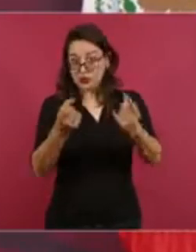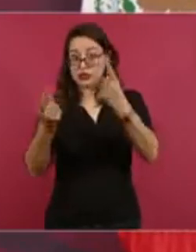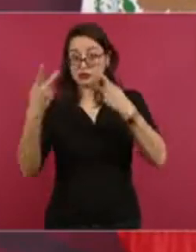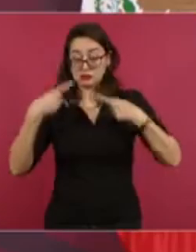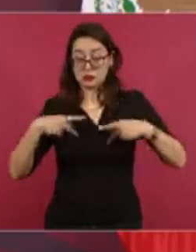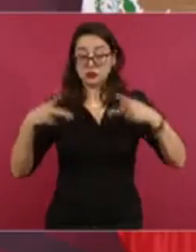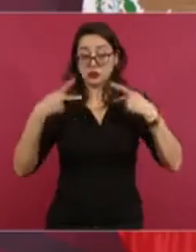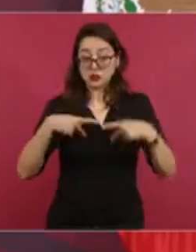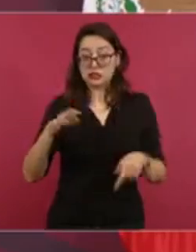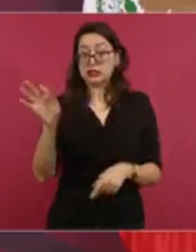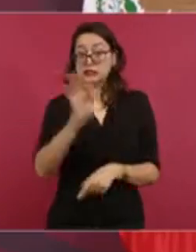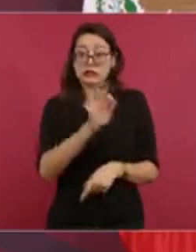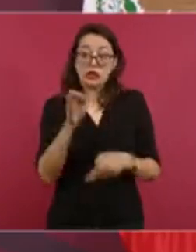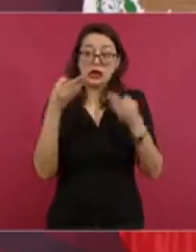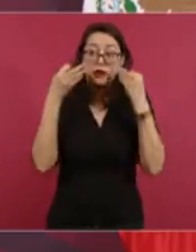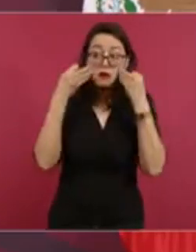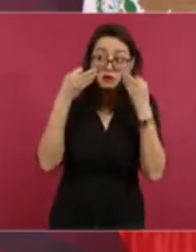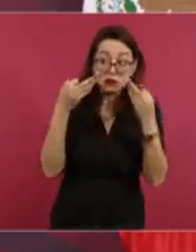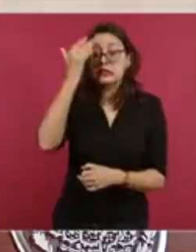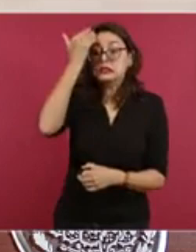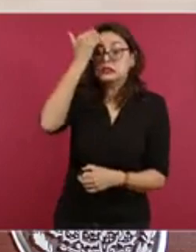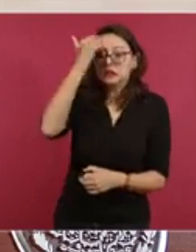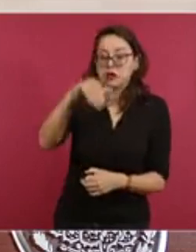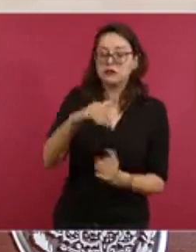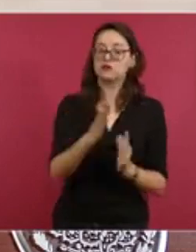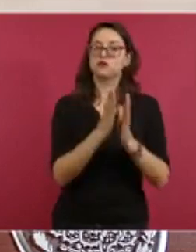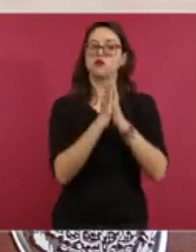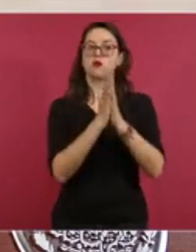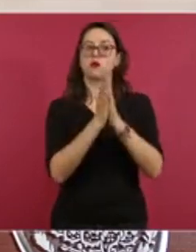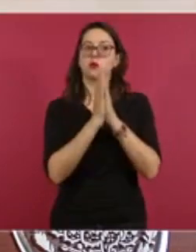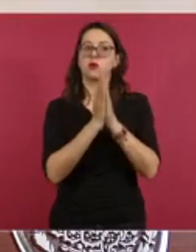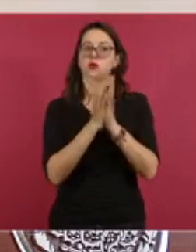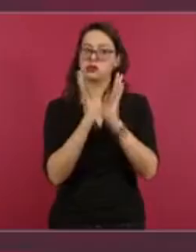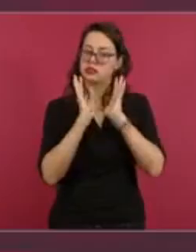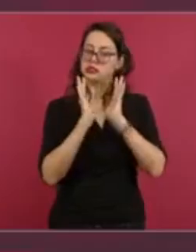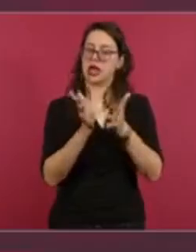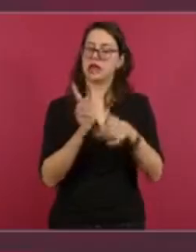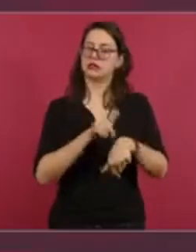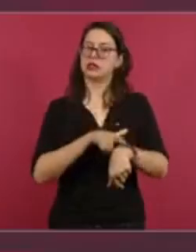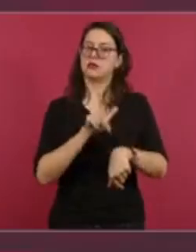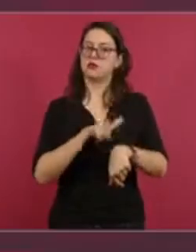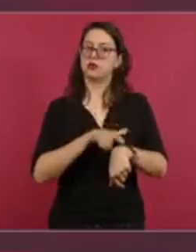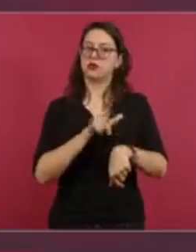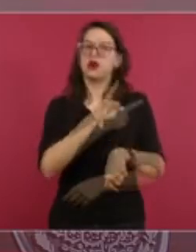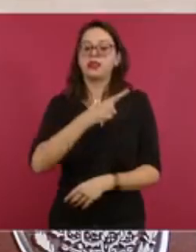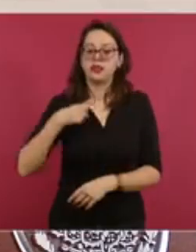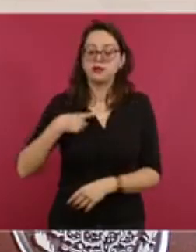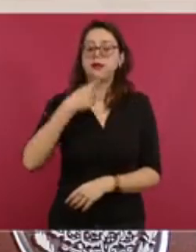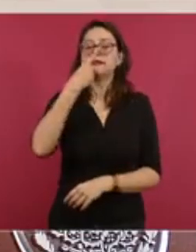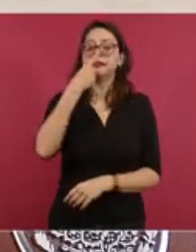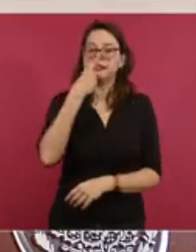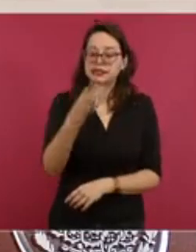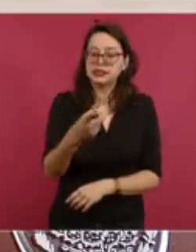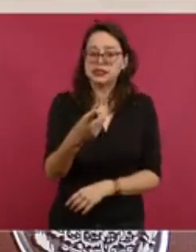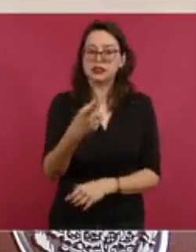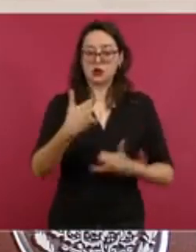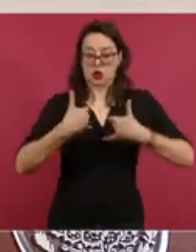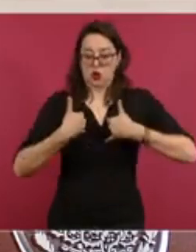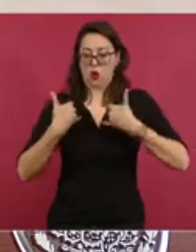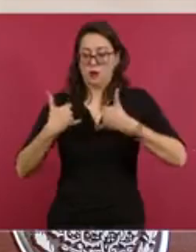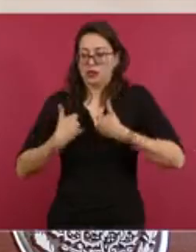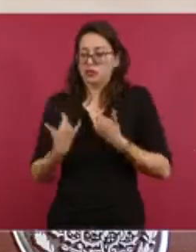a todos, que nos ayuden a saber dónde están los jóvenes, porque esto nos va